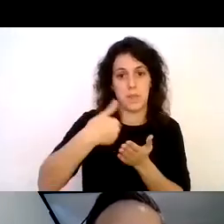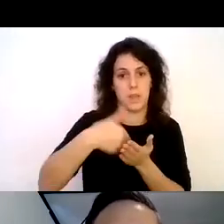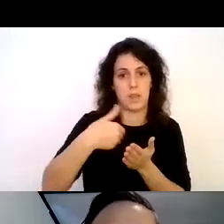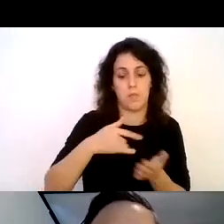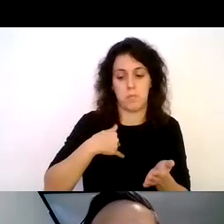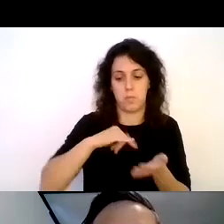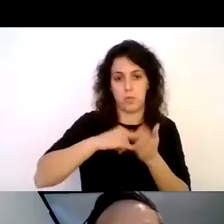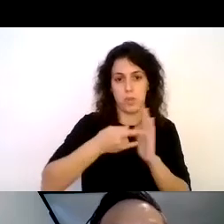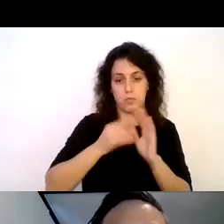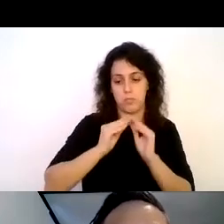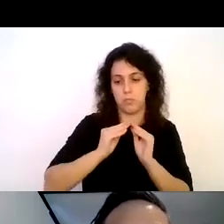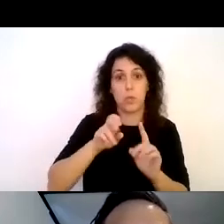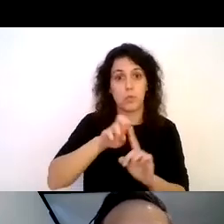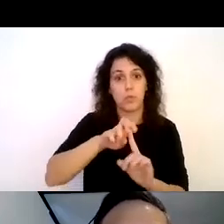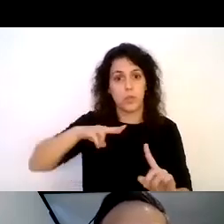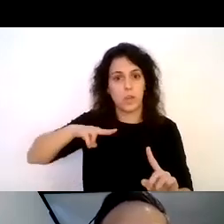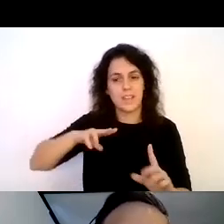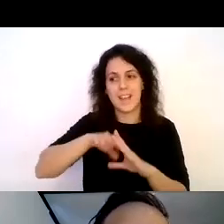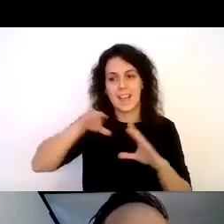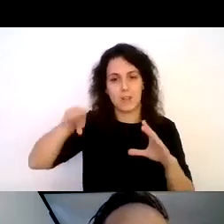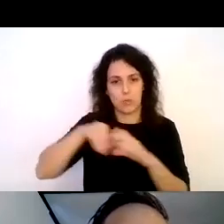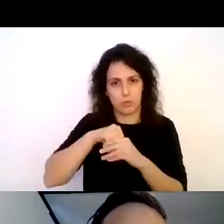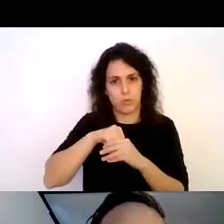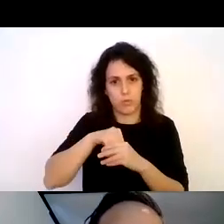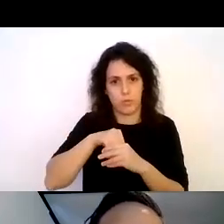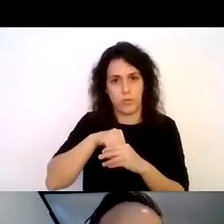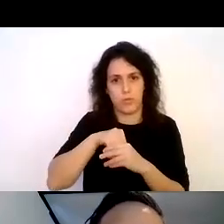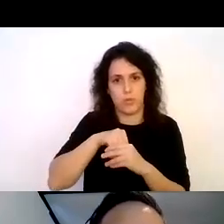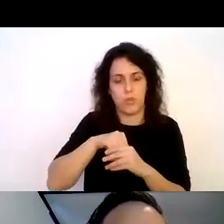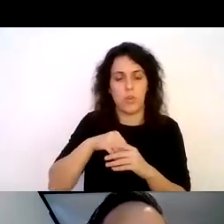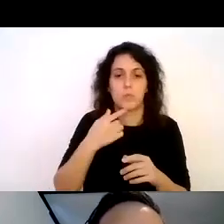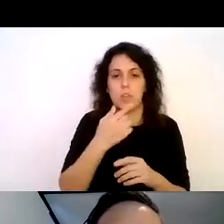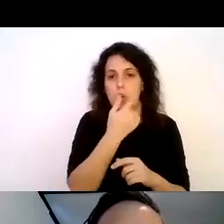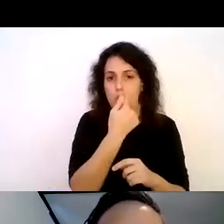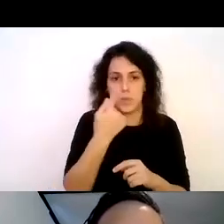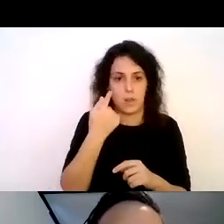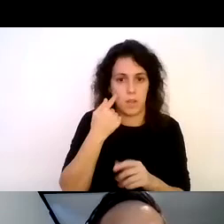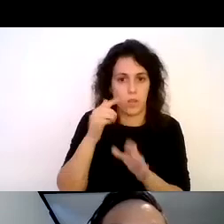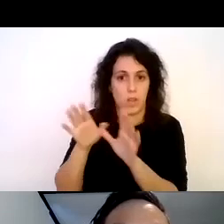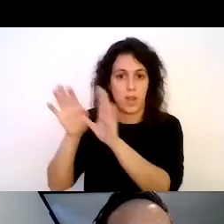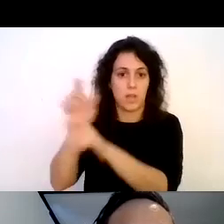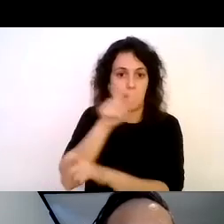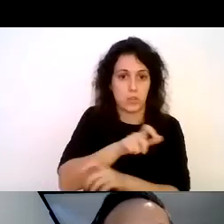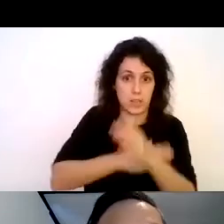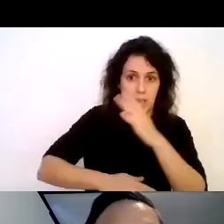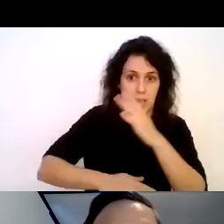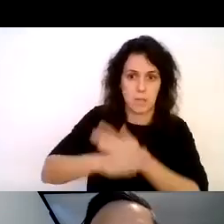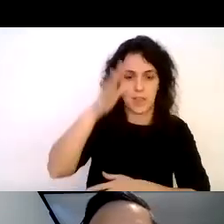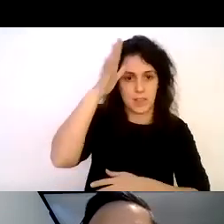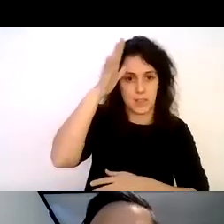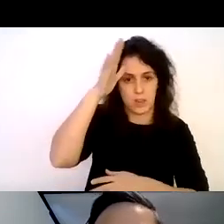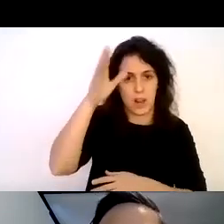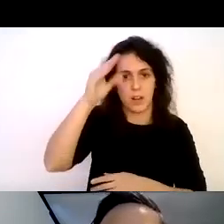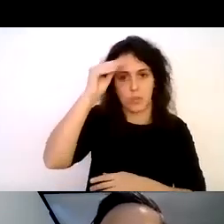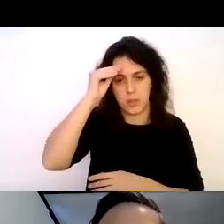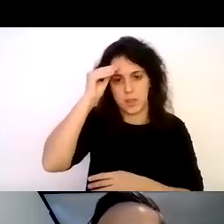proyecto pero con un enfoque más inclusivo y como una observación de edades para personas con discapacidad sensorial y cognitiva